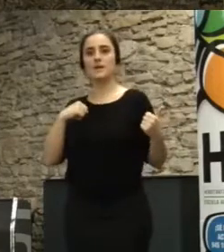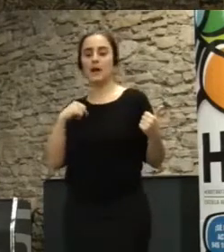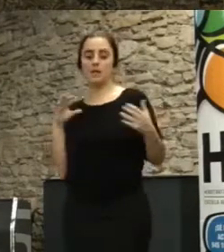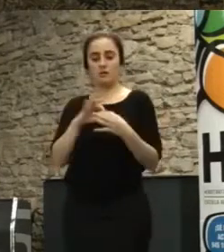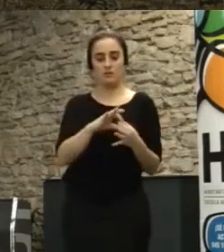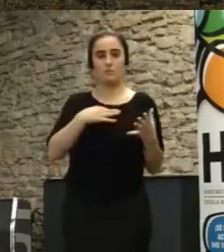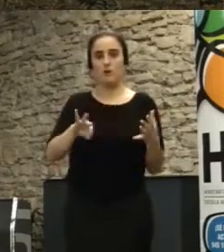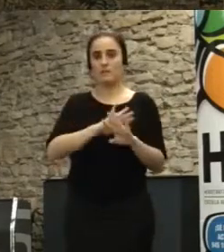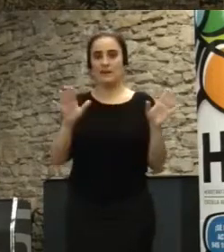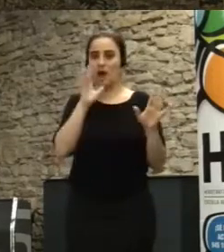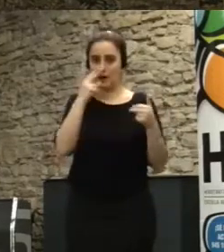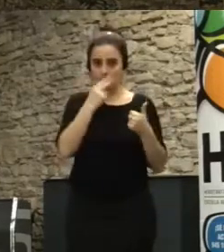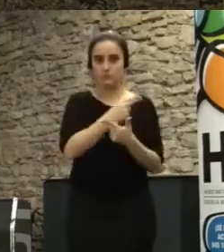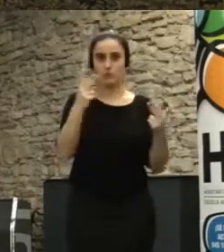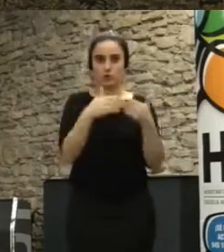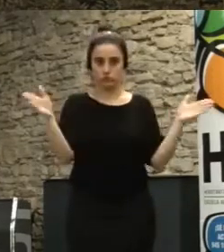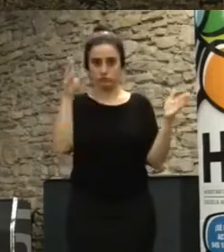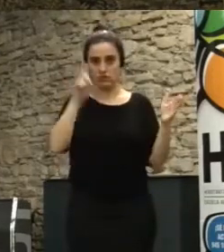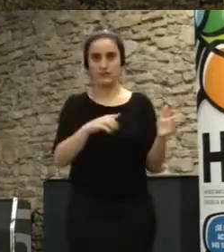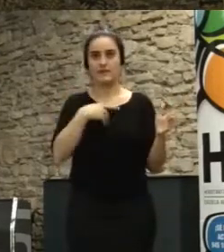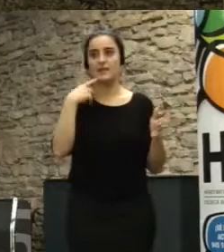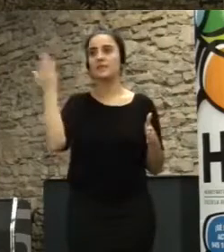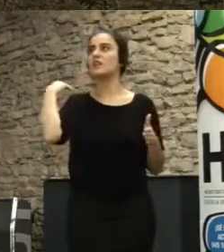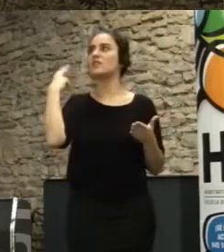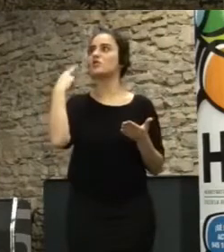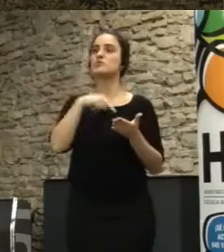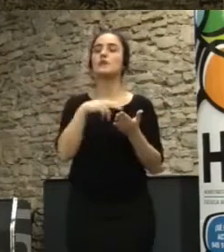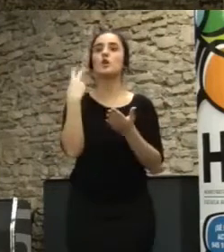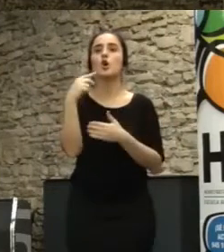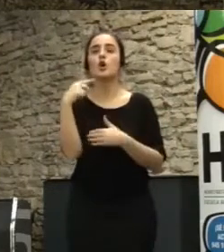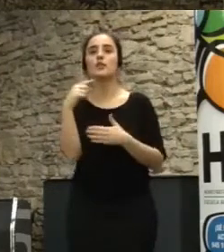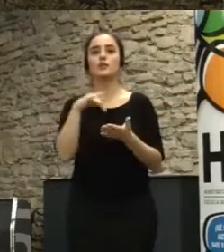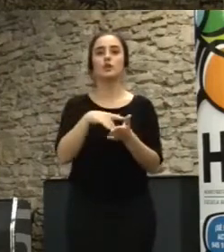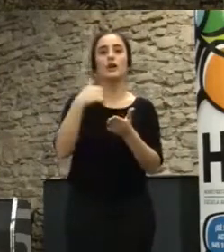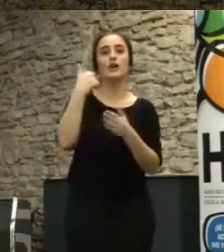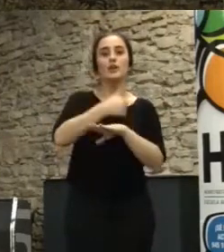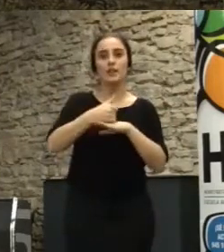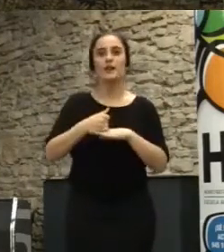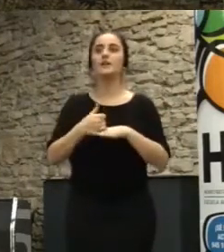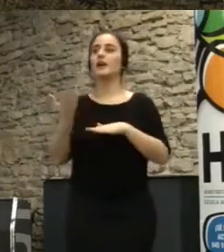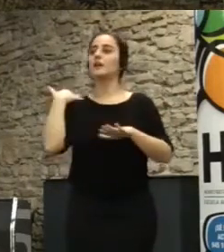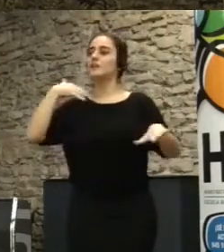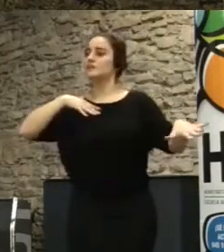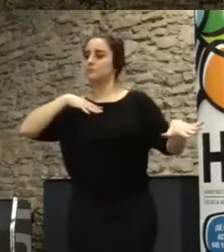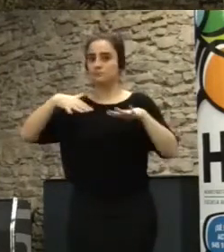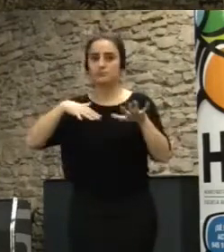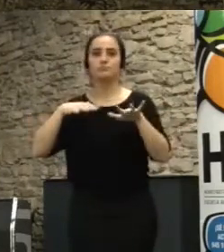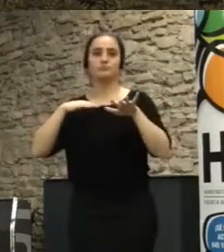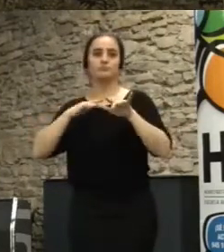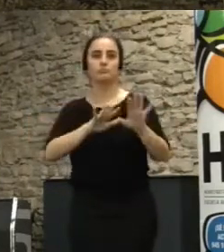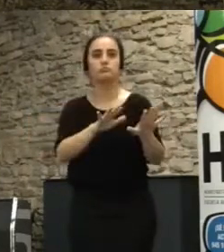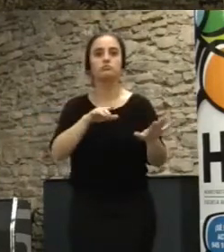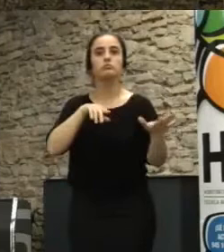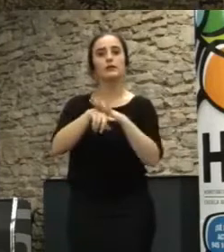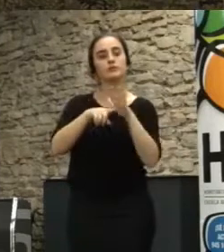entonces bueno la ciudadanía de ese 2011 conectada en movimientos nuevos más líquidos autogestionada haciendo cosas en